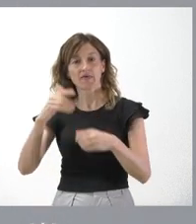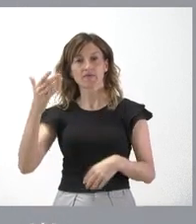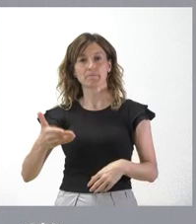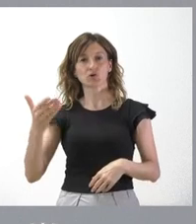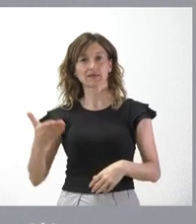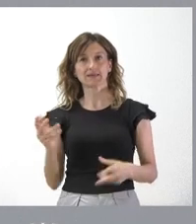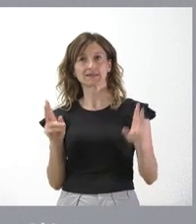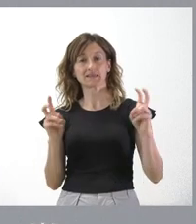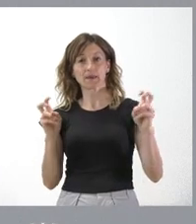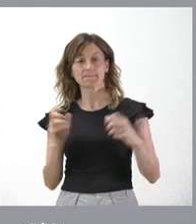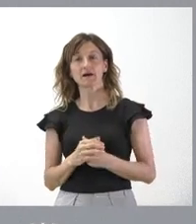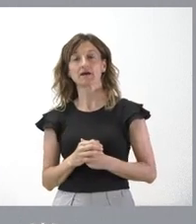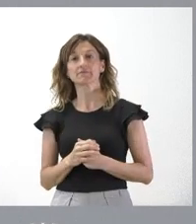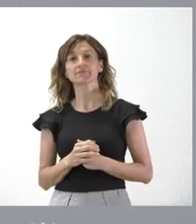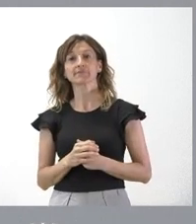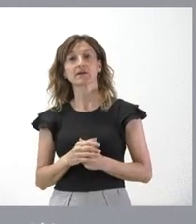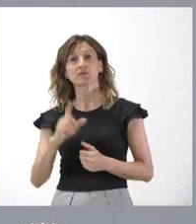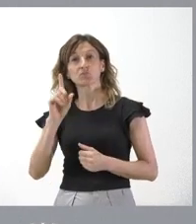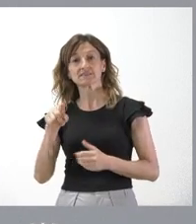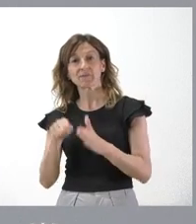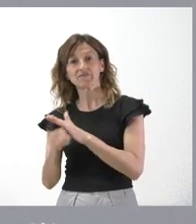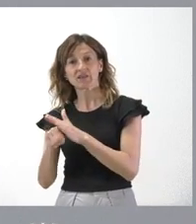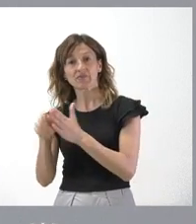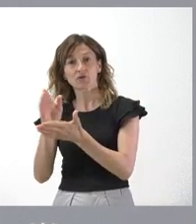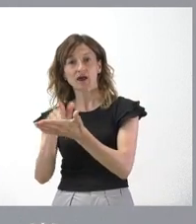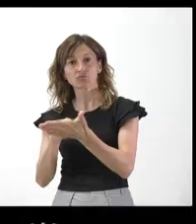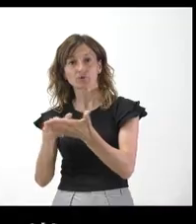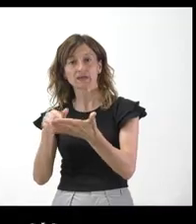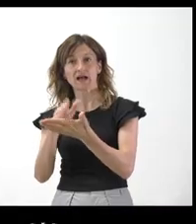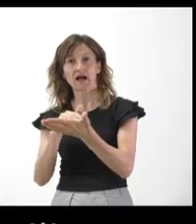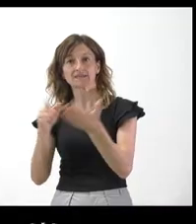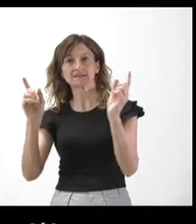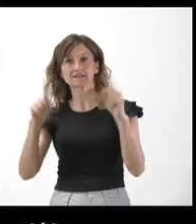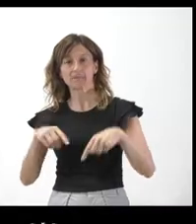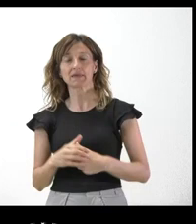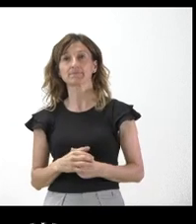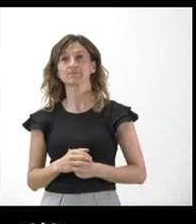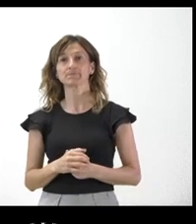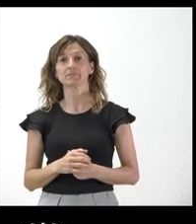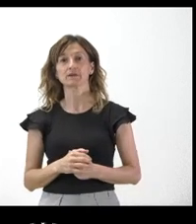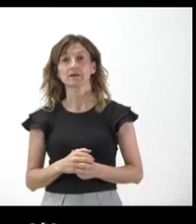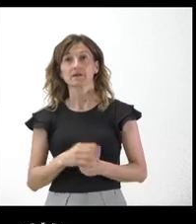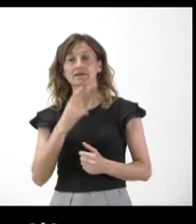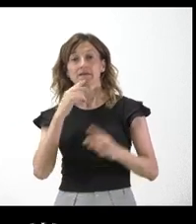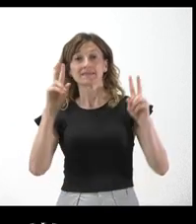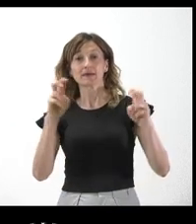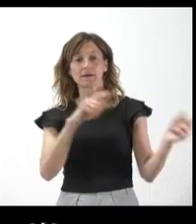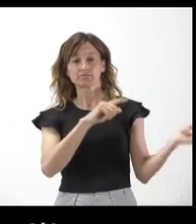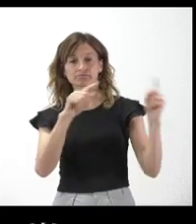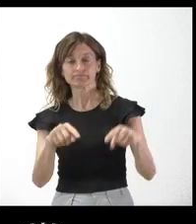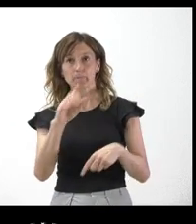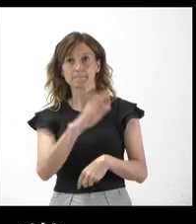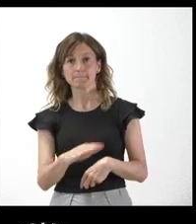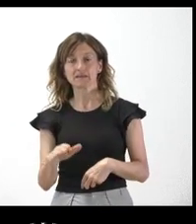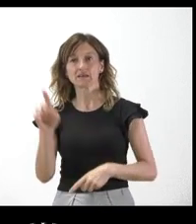anteriormente, también lo es en el aspecto de la financiación autonómica. Sobre el tema de la llegada de los niños, quería incidir en los